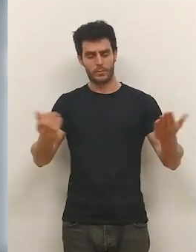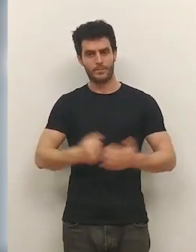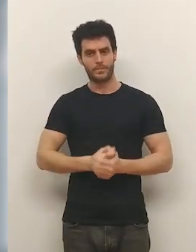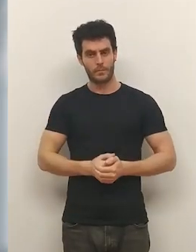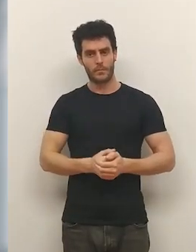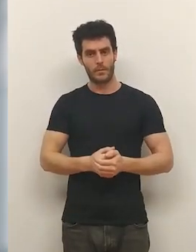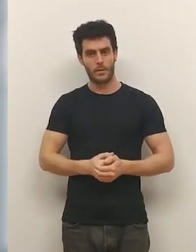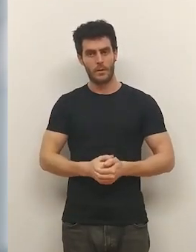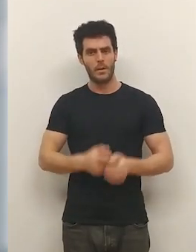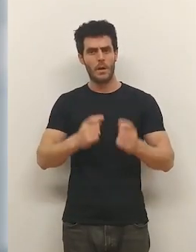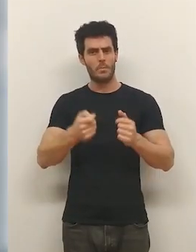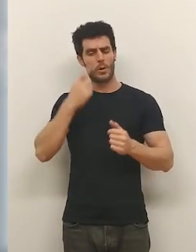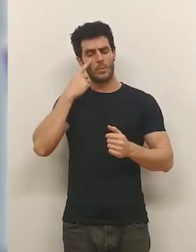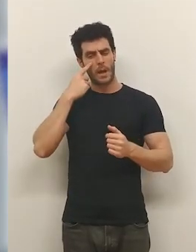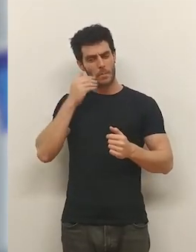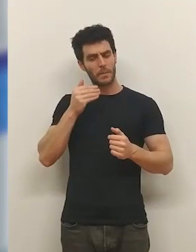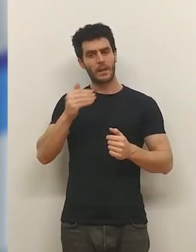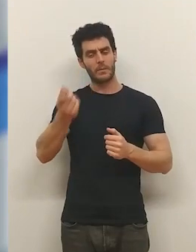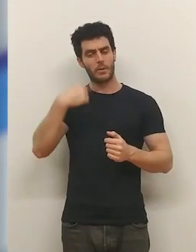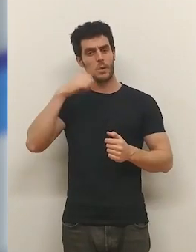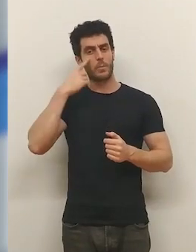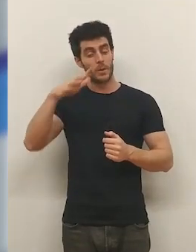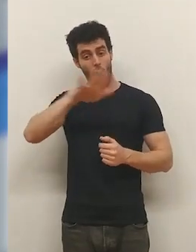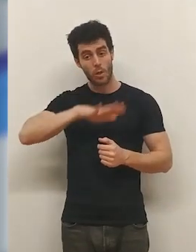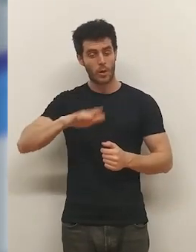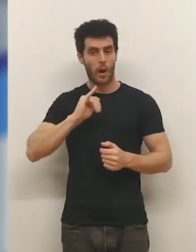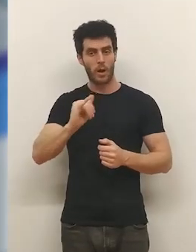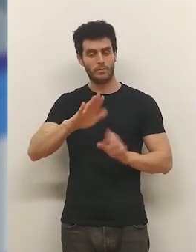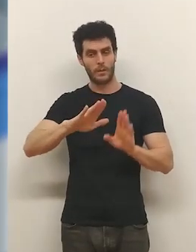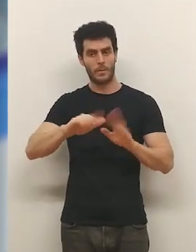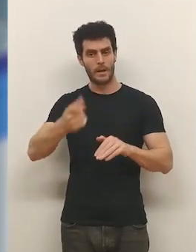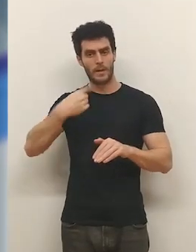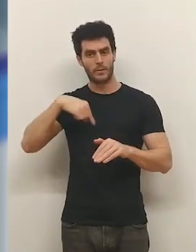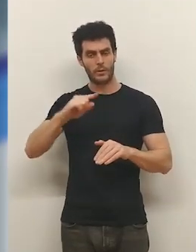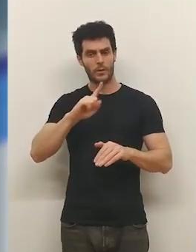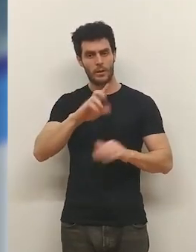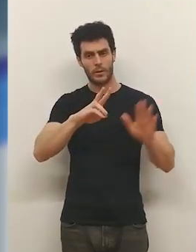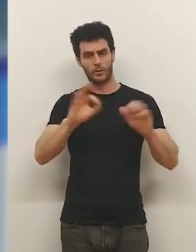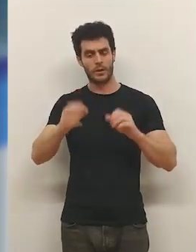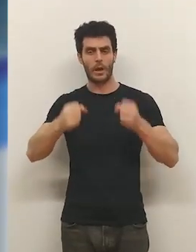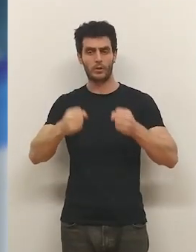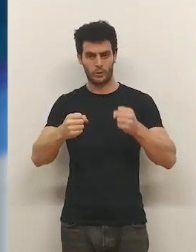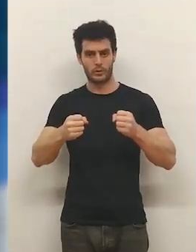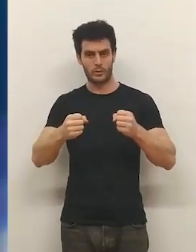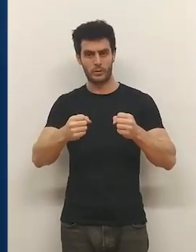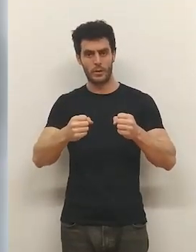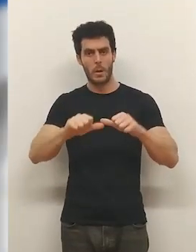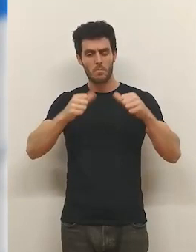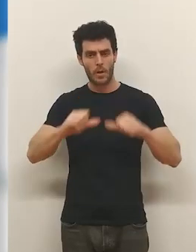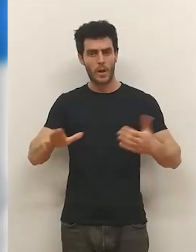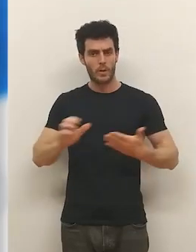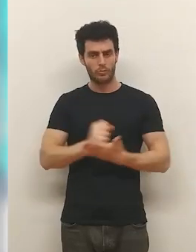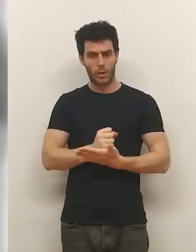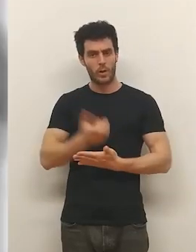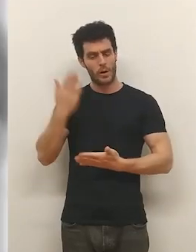bolsillos. Hemos pasado un poco nuestras expectativas. Hemos visto el sitio que había y al final hemos subido cerca de 180 coches de todos los